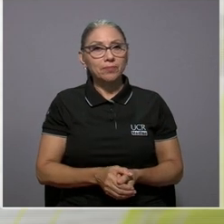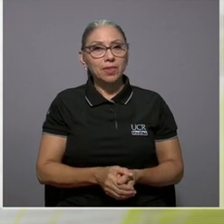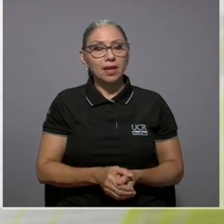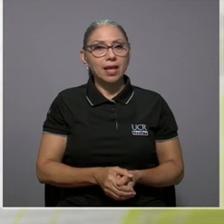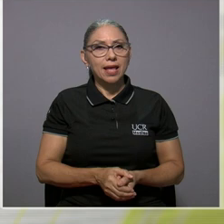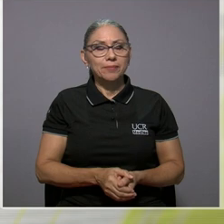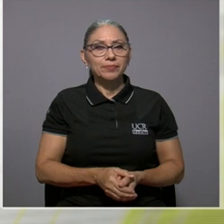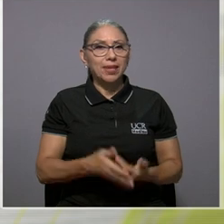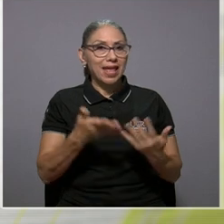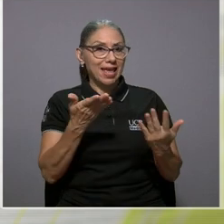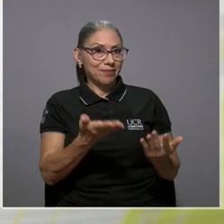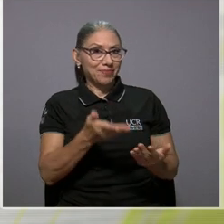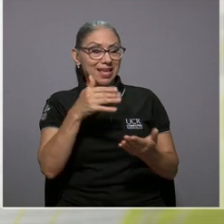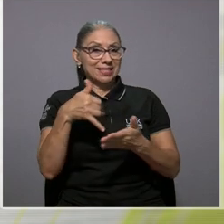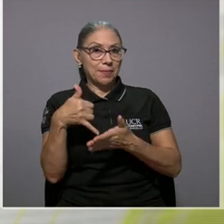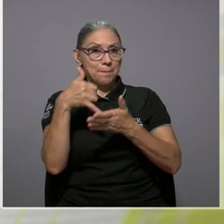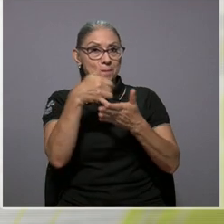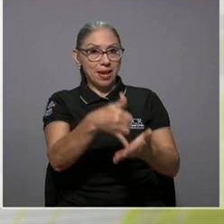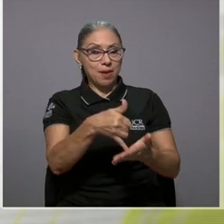empecemos con la entrevista.